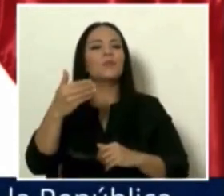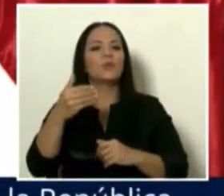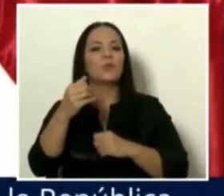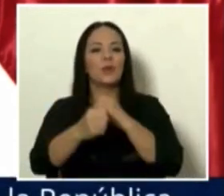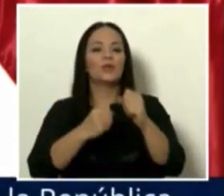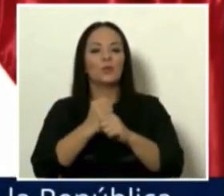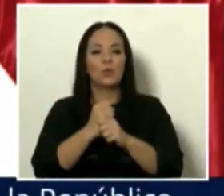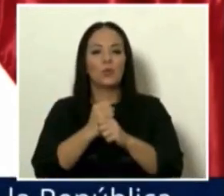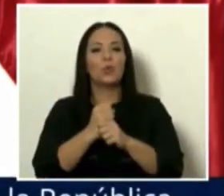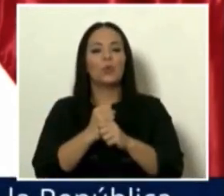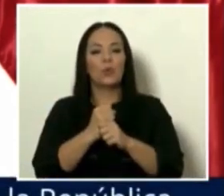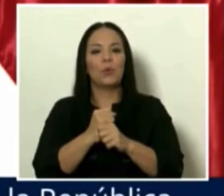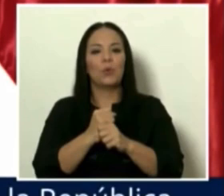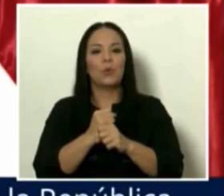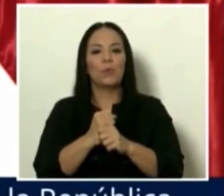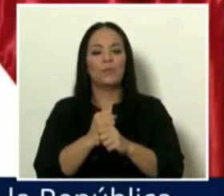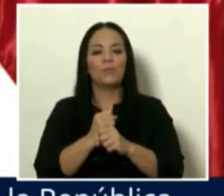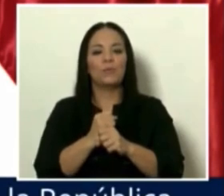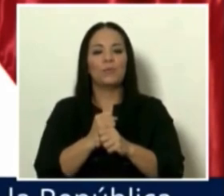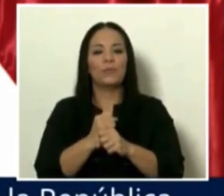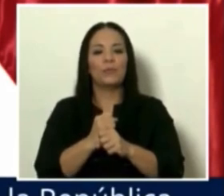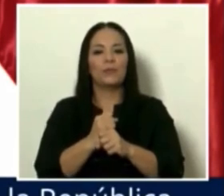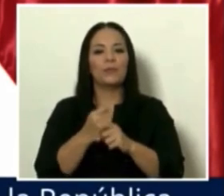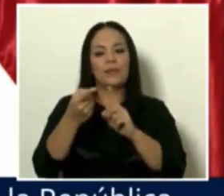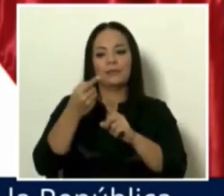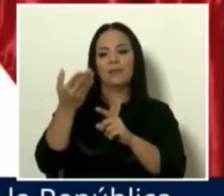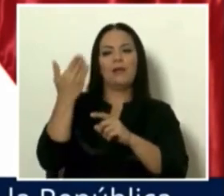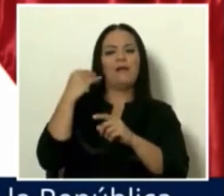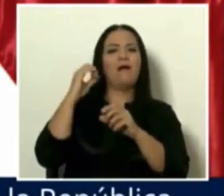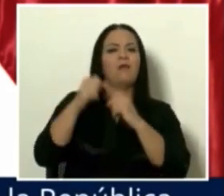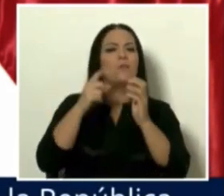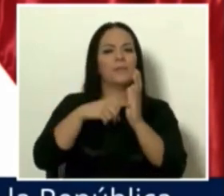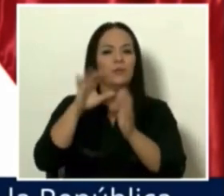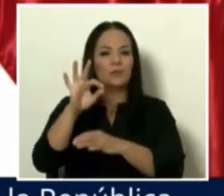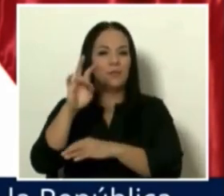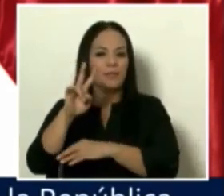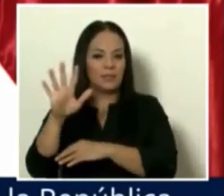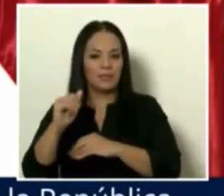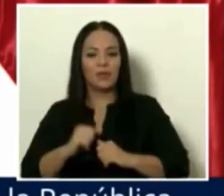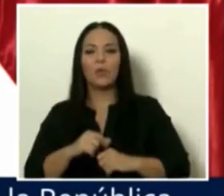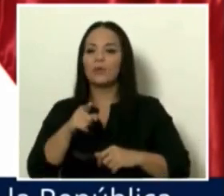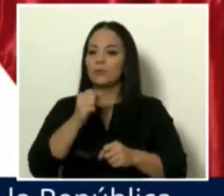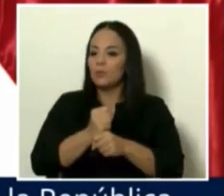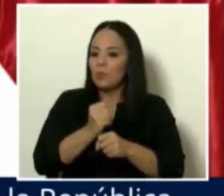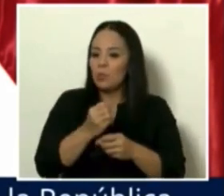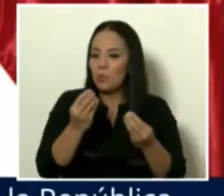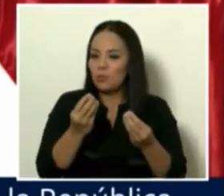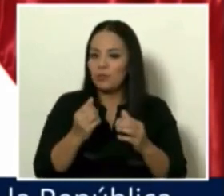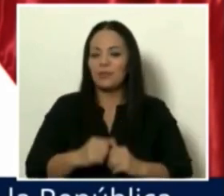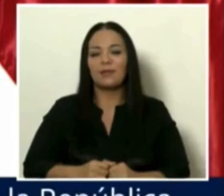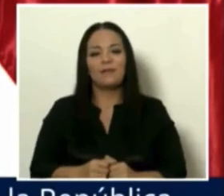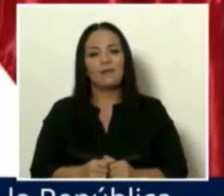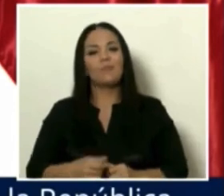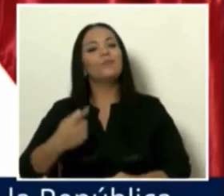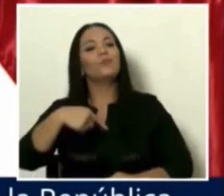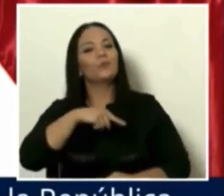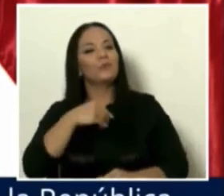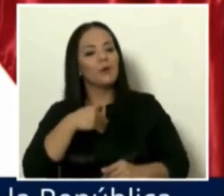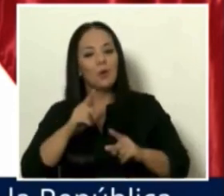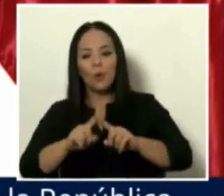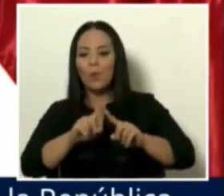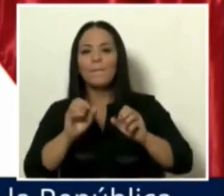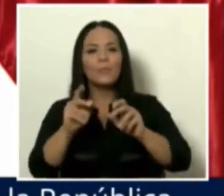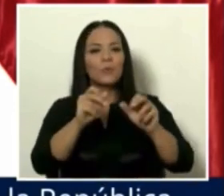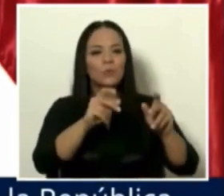1925. Estas cosas llevan mucho trabajo, y tenemos oportunidades muy